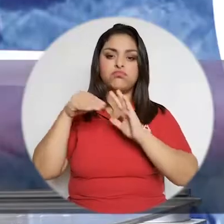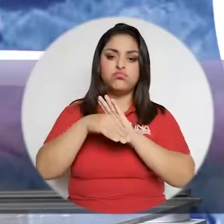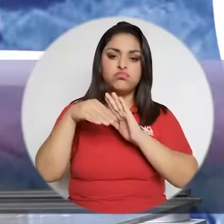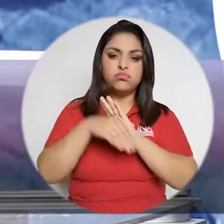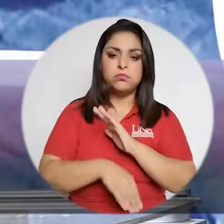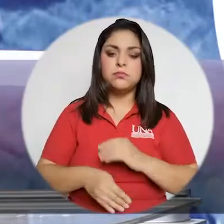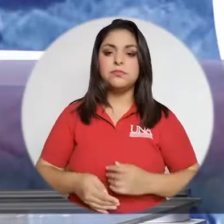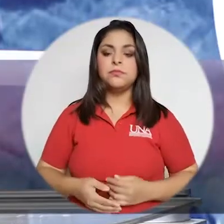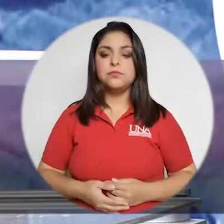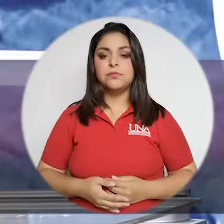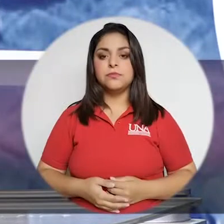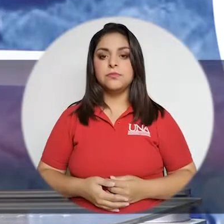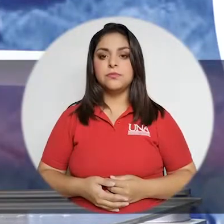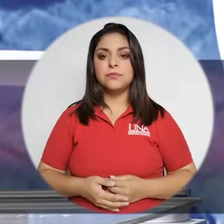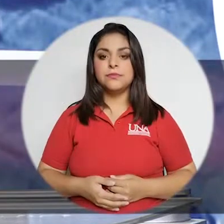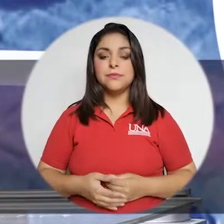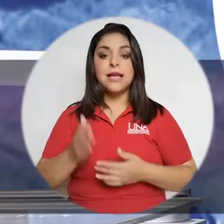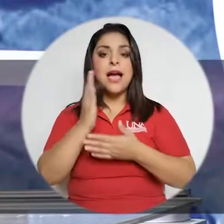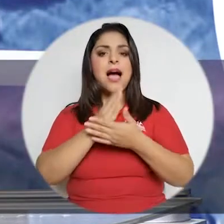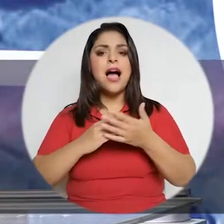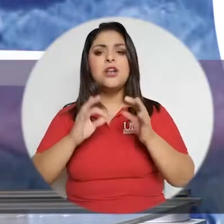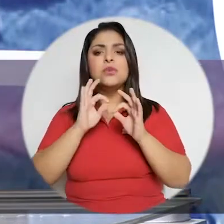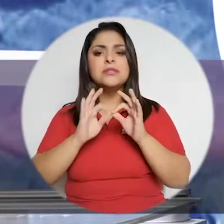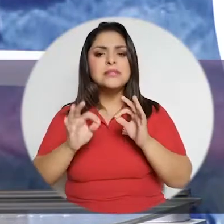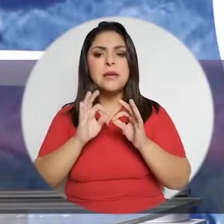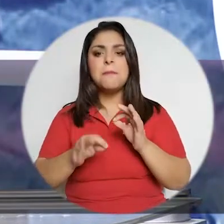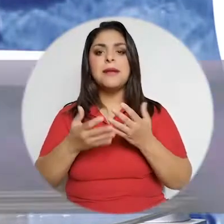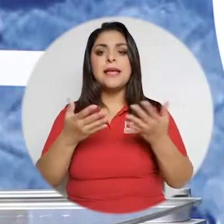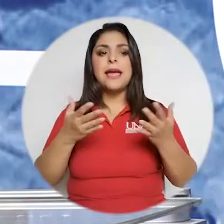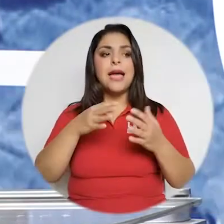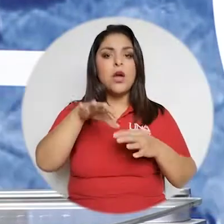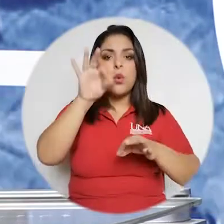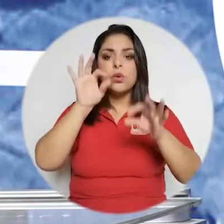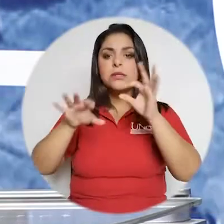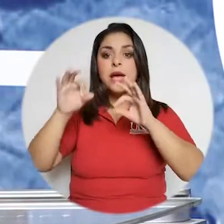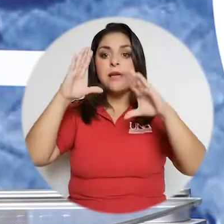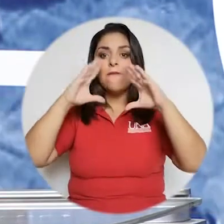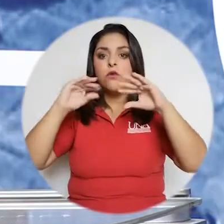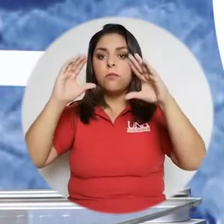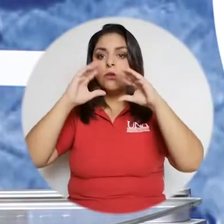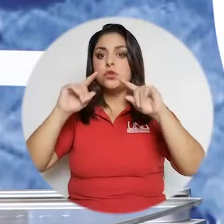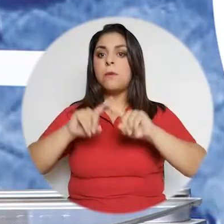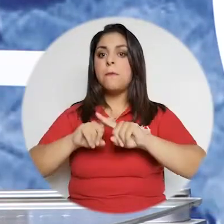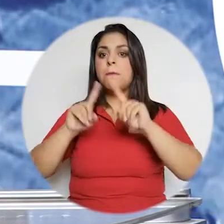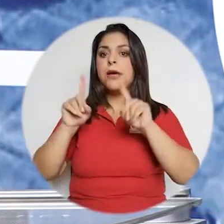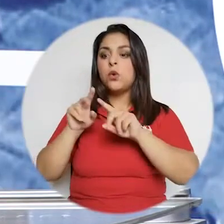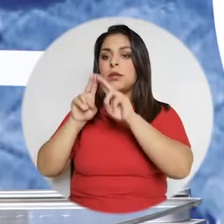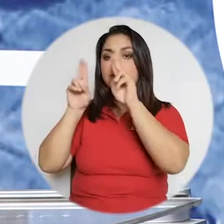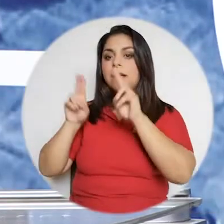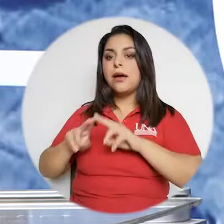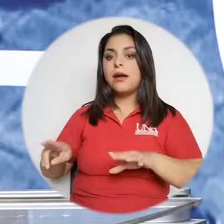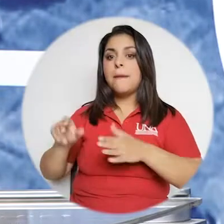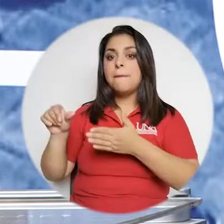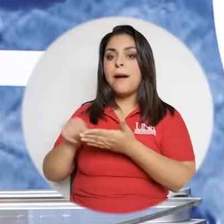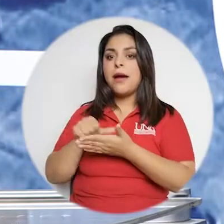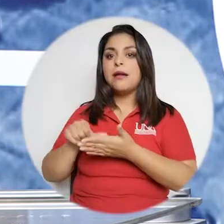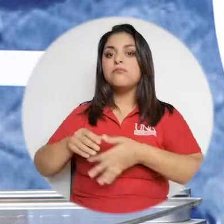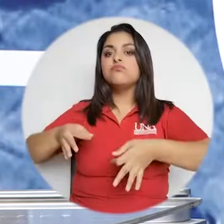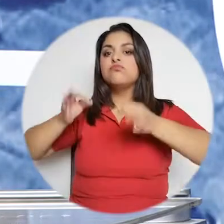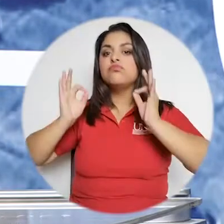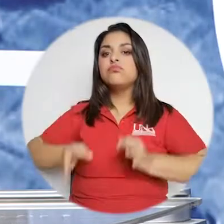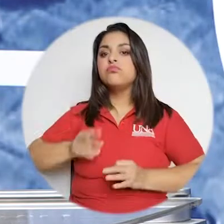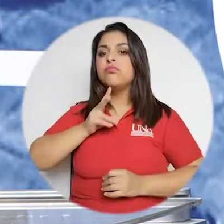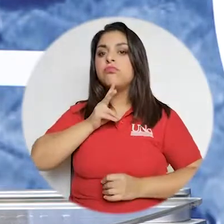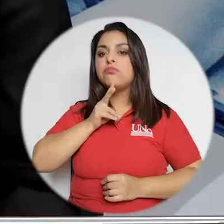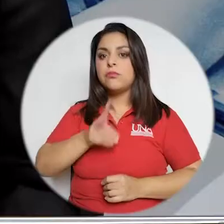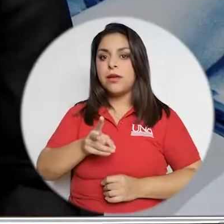buscar una información, que las puentes sean fidedignas, son como habilidades básicas en el uso de la tecnología, del